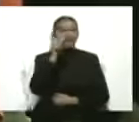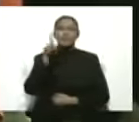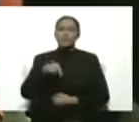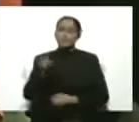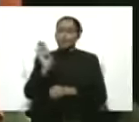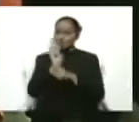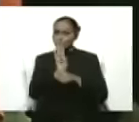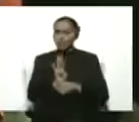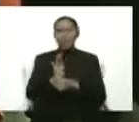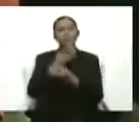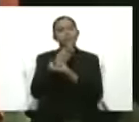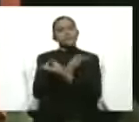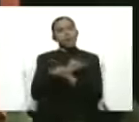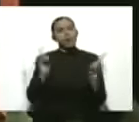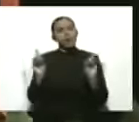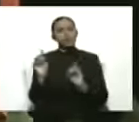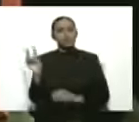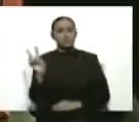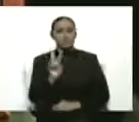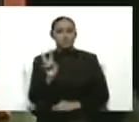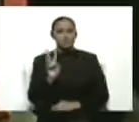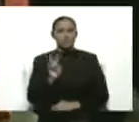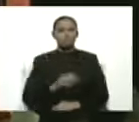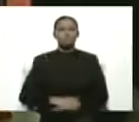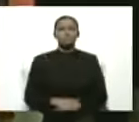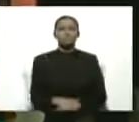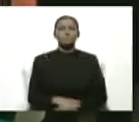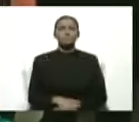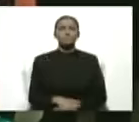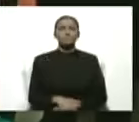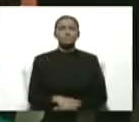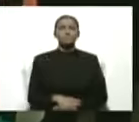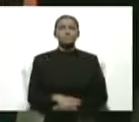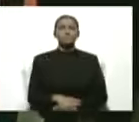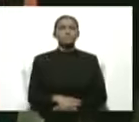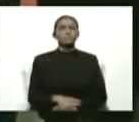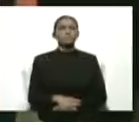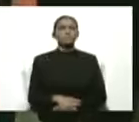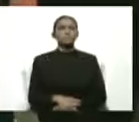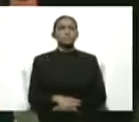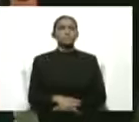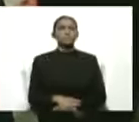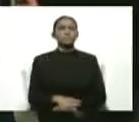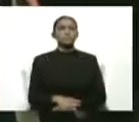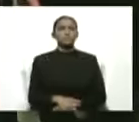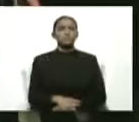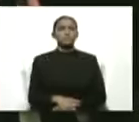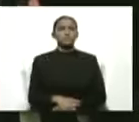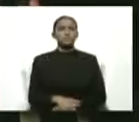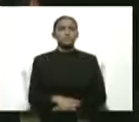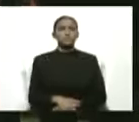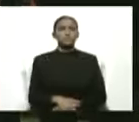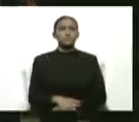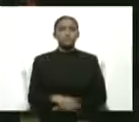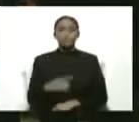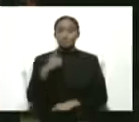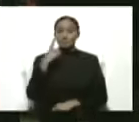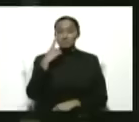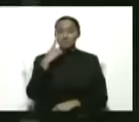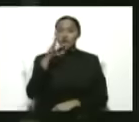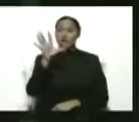patria Venezuela. Tenemos a nivel nacional, 1